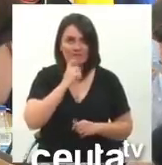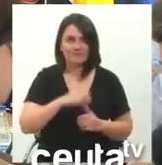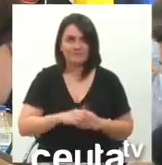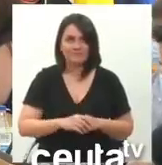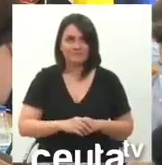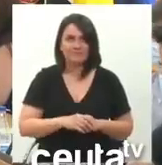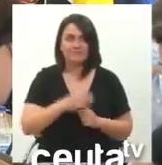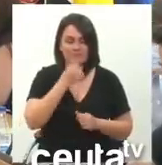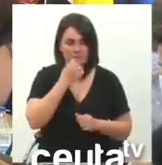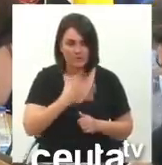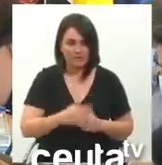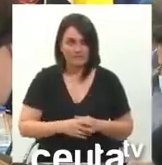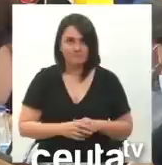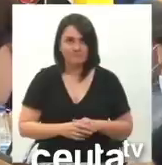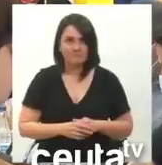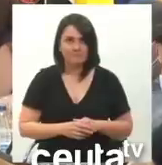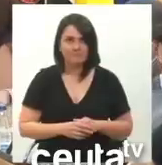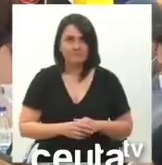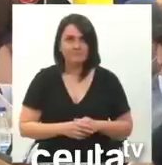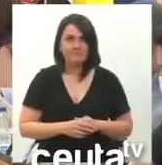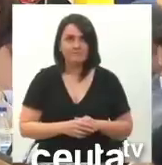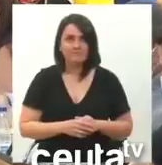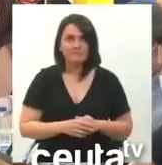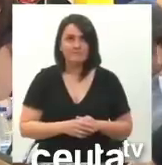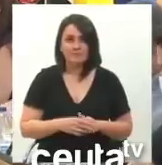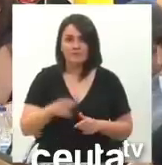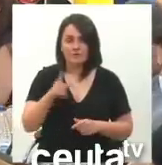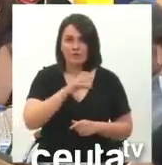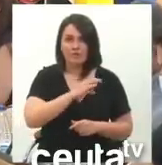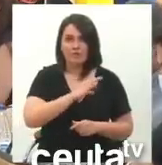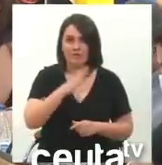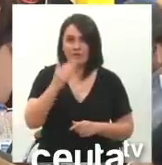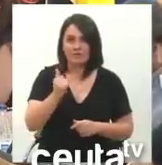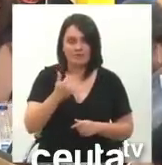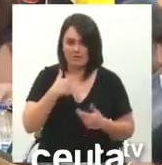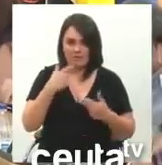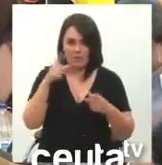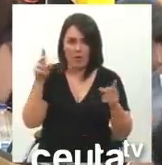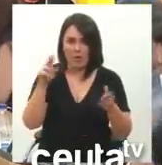Bueno, pues muy bien. Si lo va a tener usted, señor Mustafa, ¿alguna vez se lo ha prohibido?